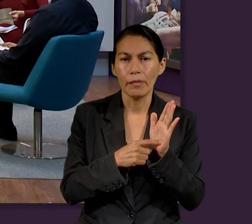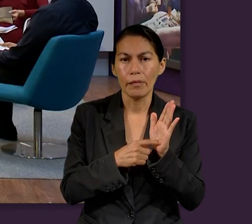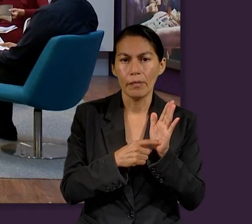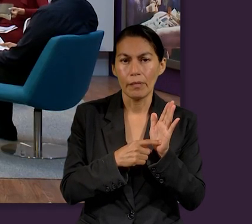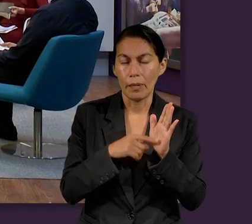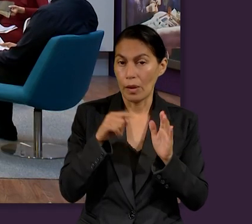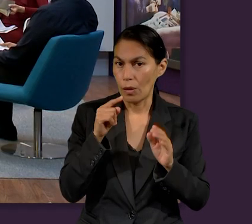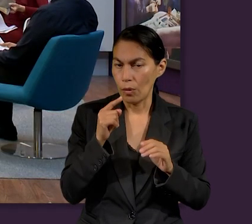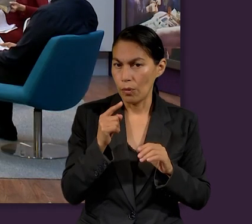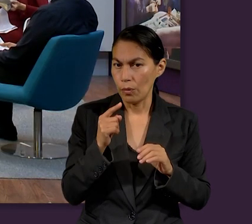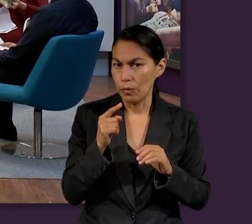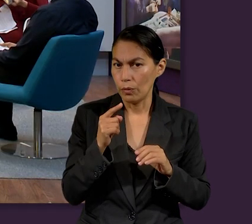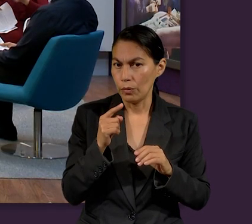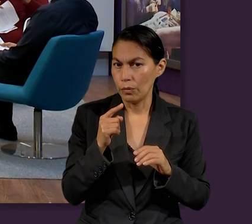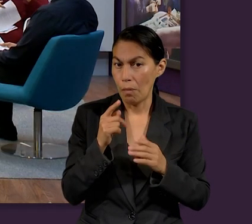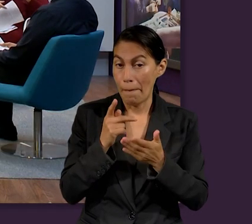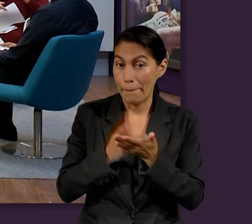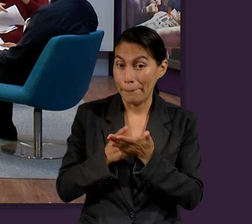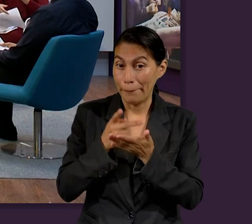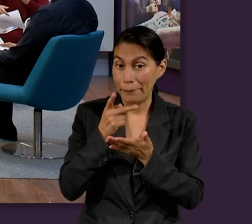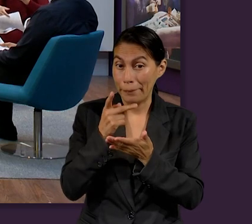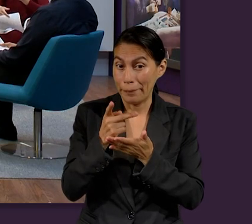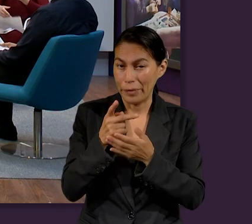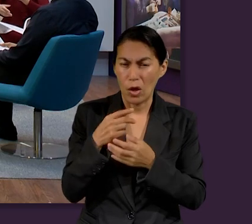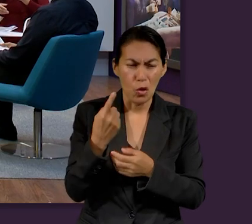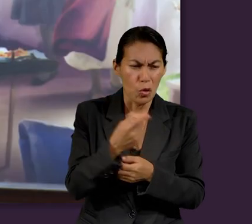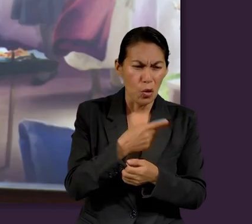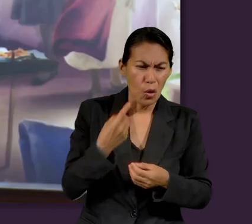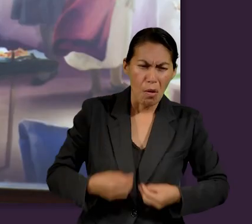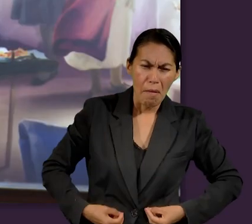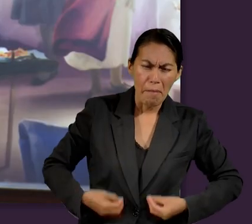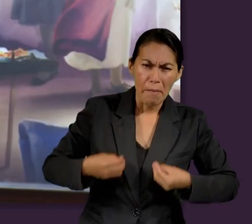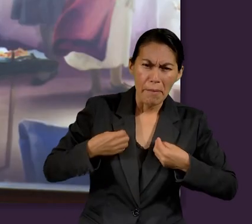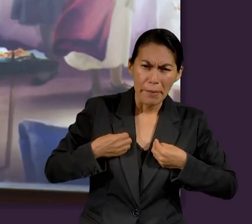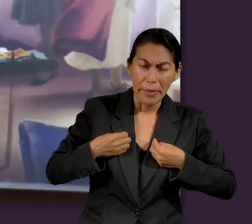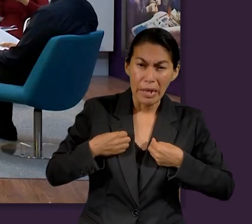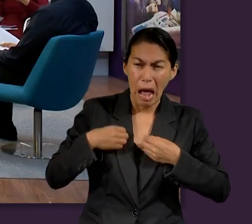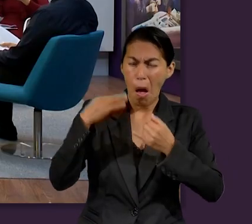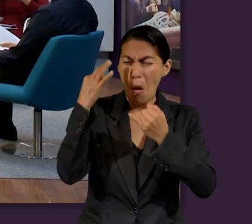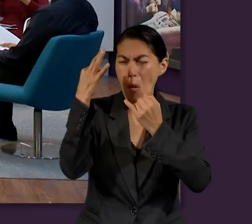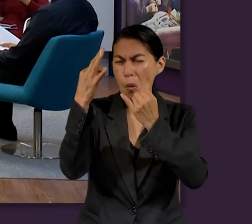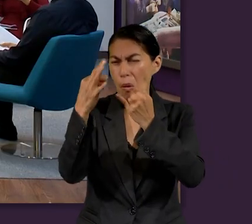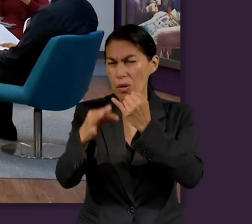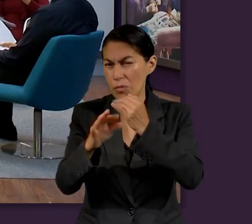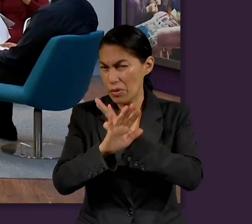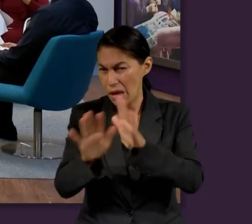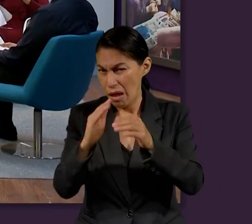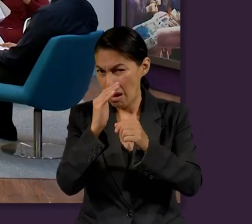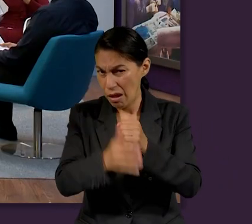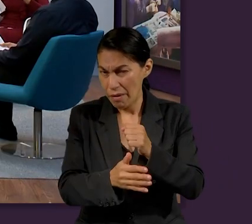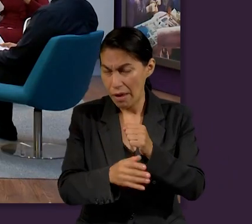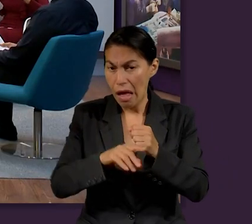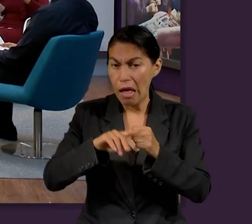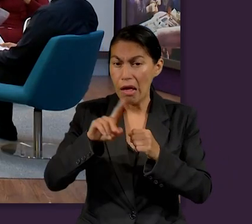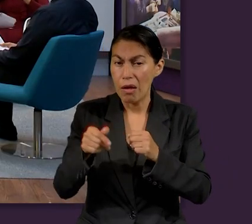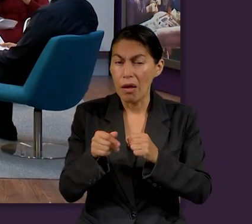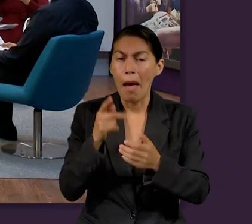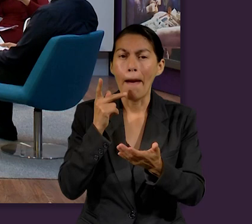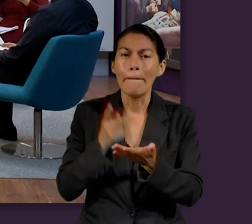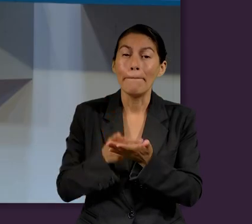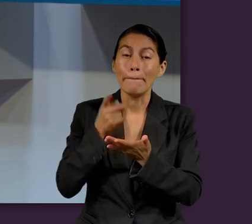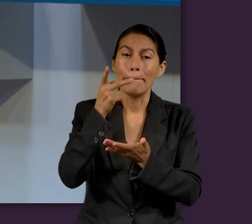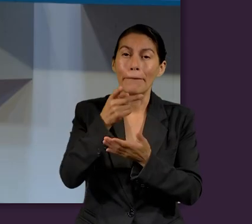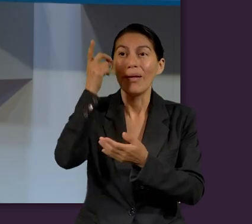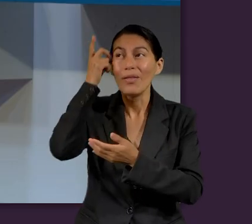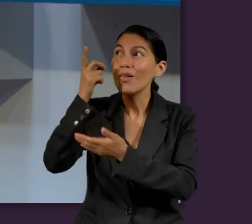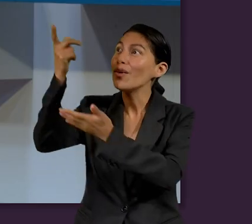hay un premio al final de la vida cristiana, hay un premio al final de la vocación, de nuestra vocación en